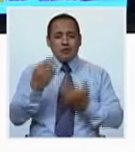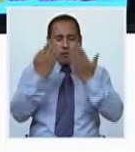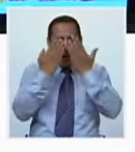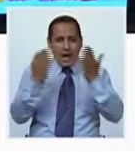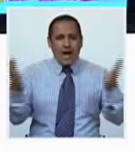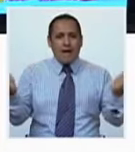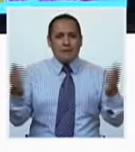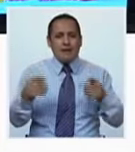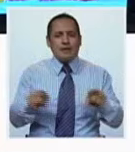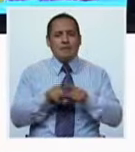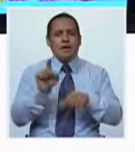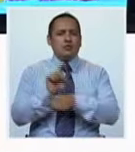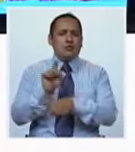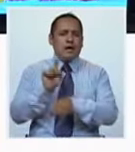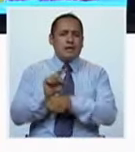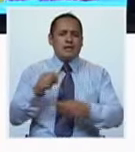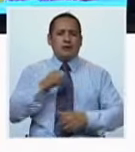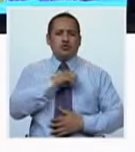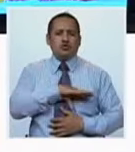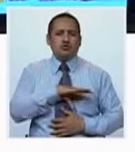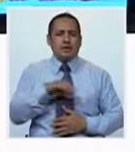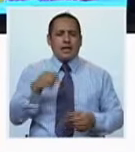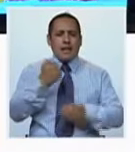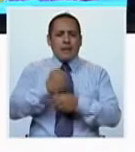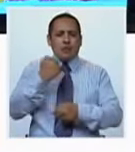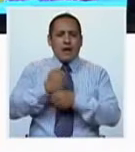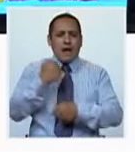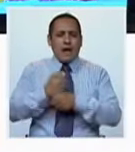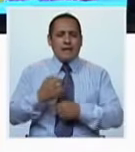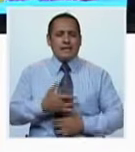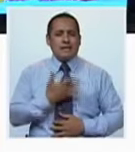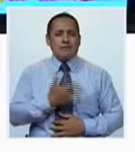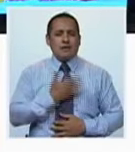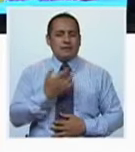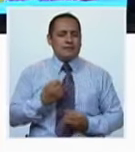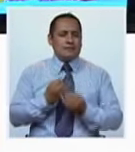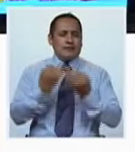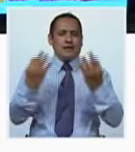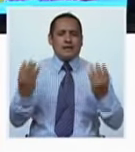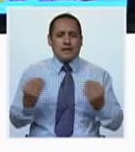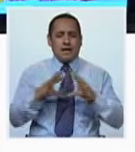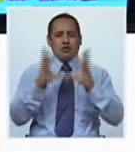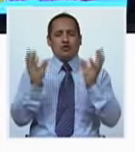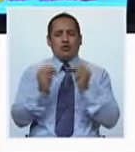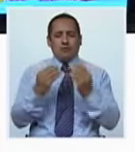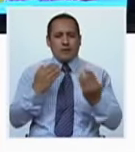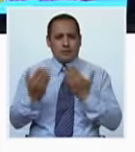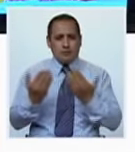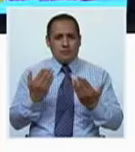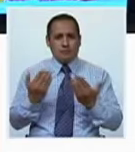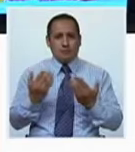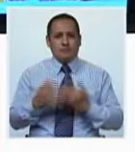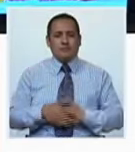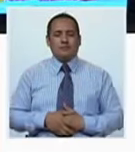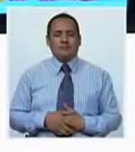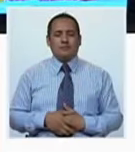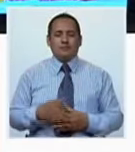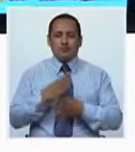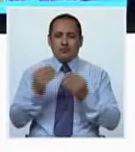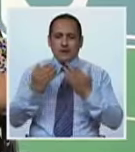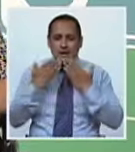una apertura, tanto en el área educativa, social, laboral, emocional, en fin, en todo ámbito.